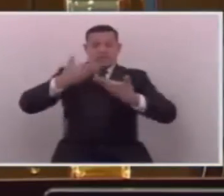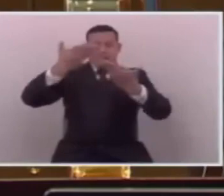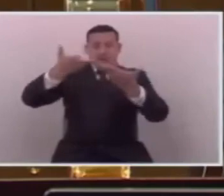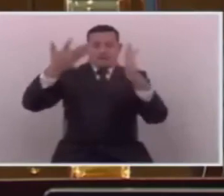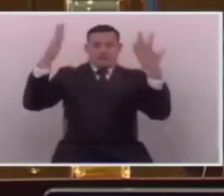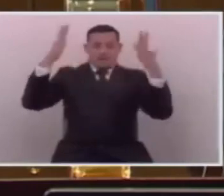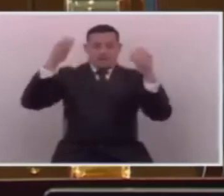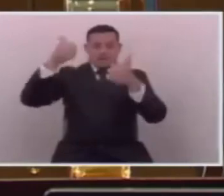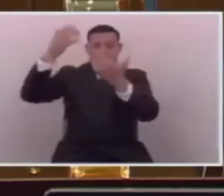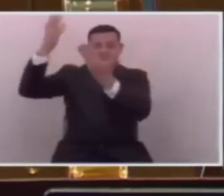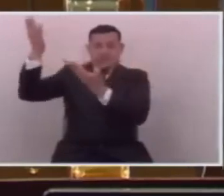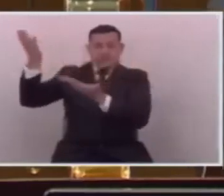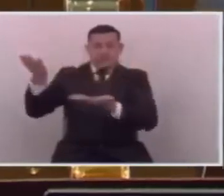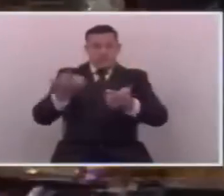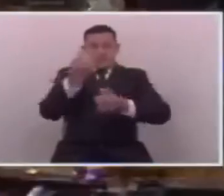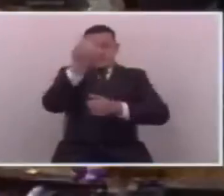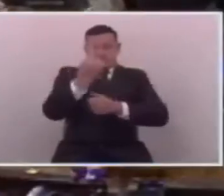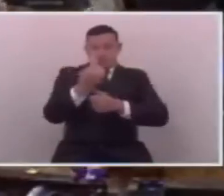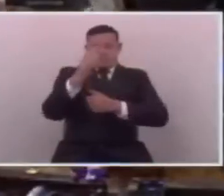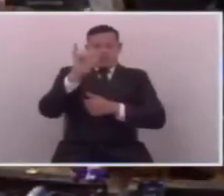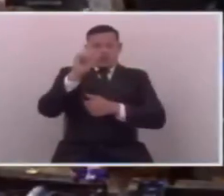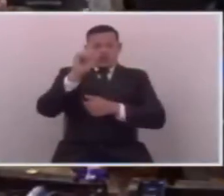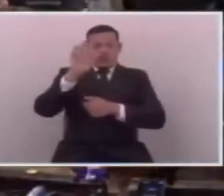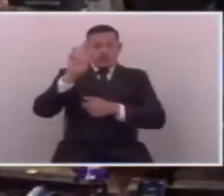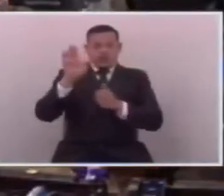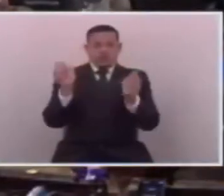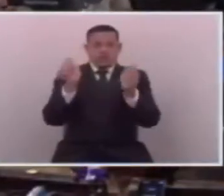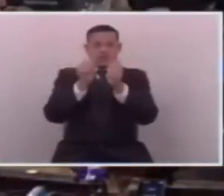los youtubers que ahora nos acompañan. Gracias.